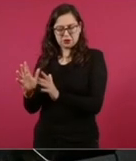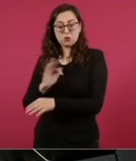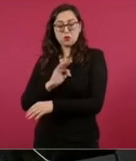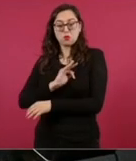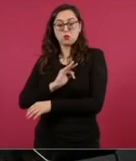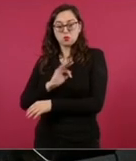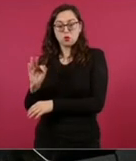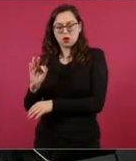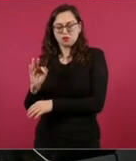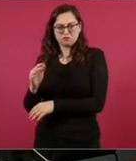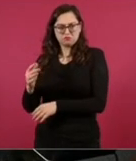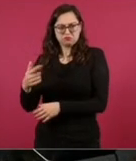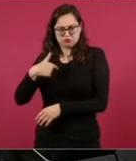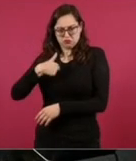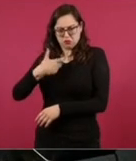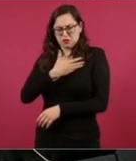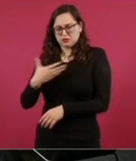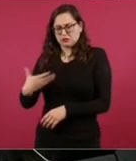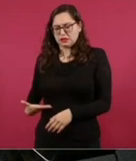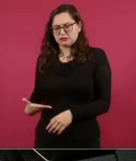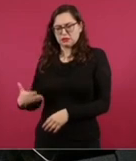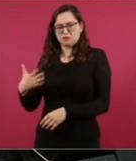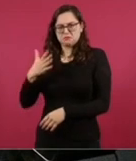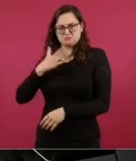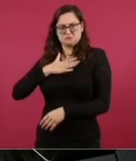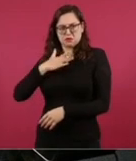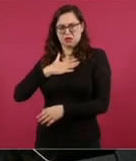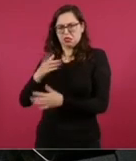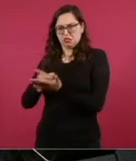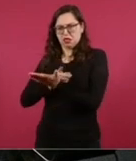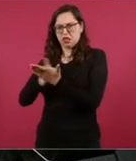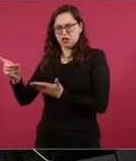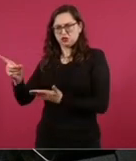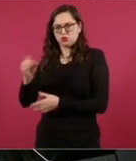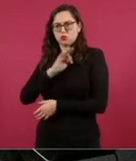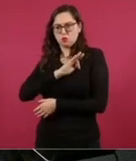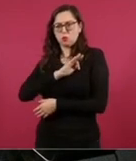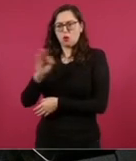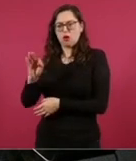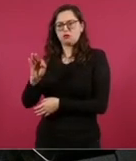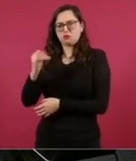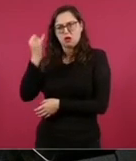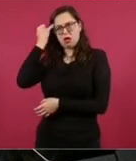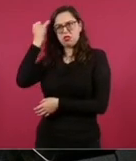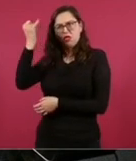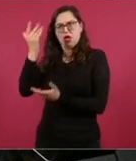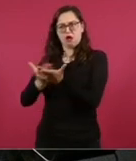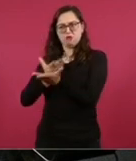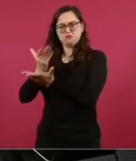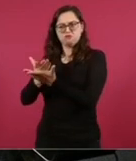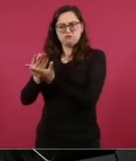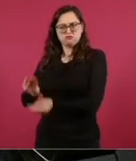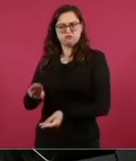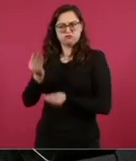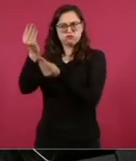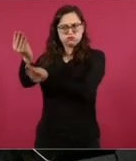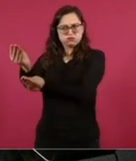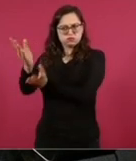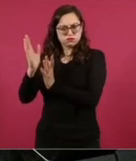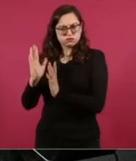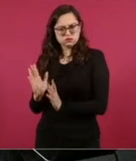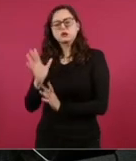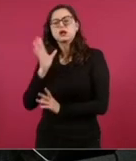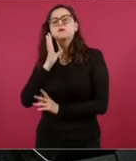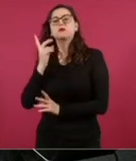el presidente tiene la facultad para presentar iniciativas al